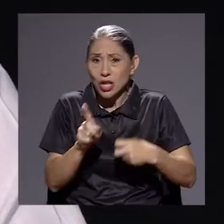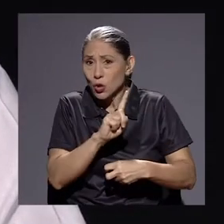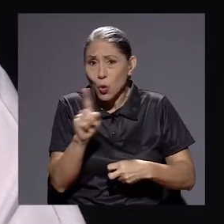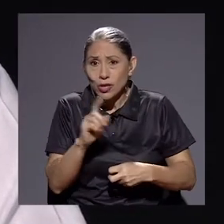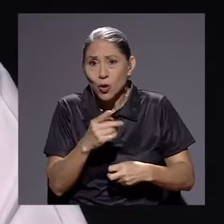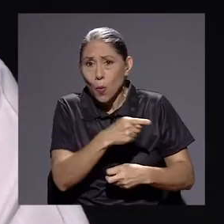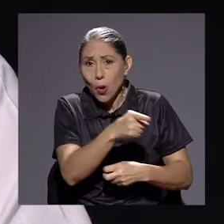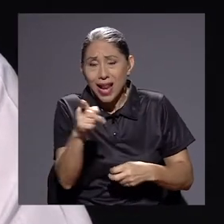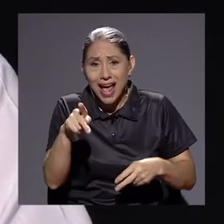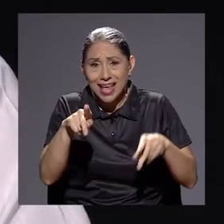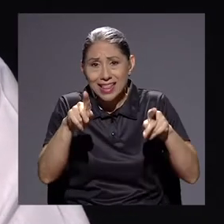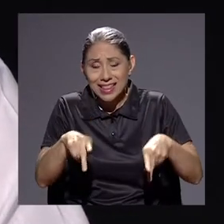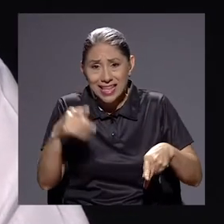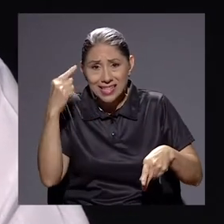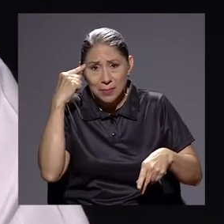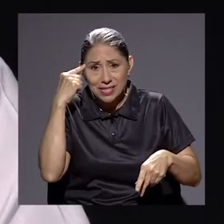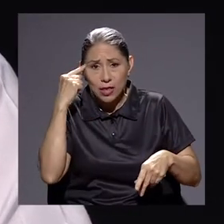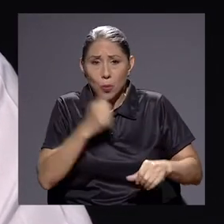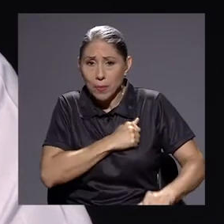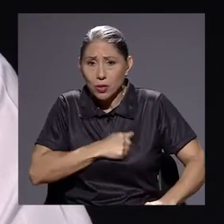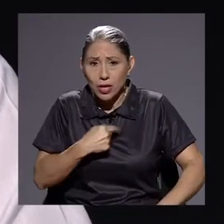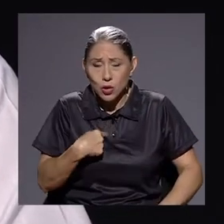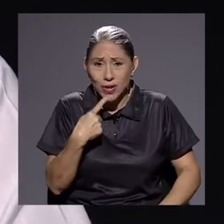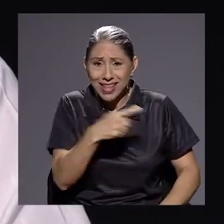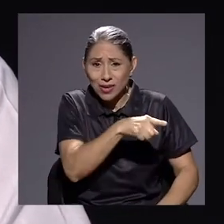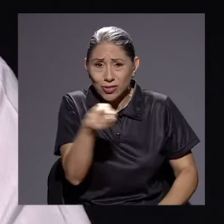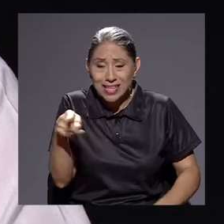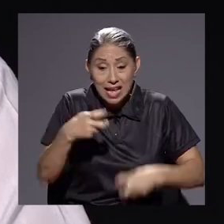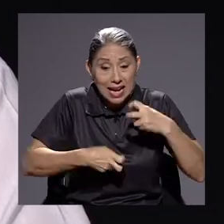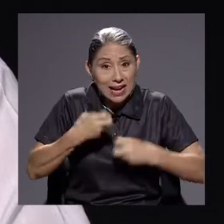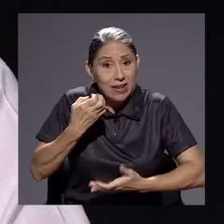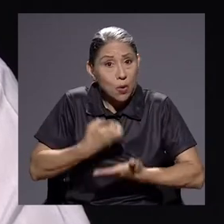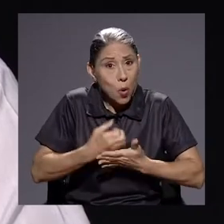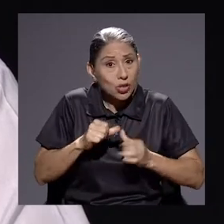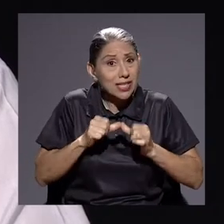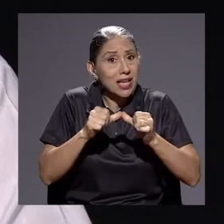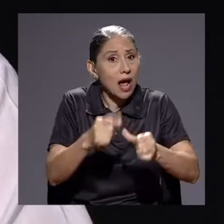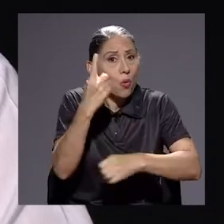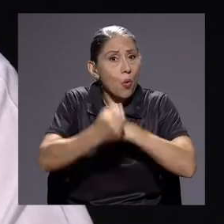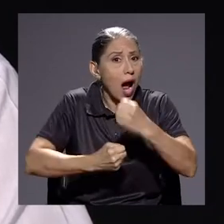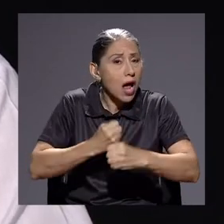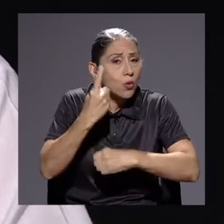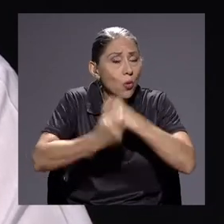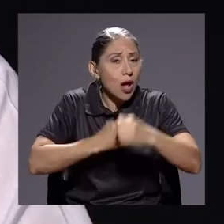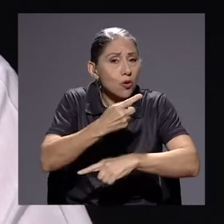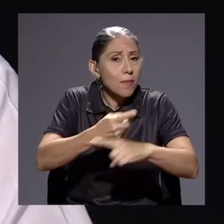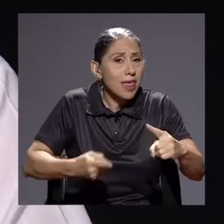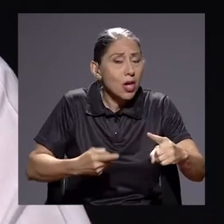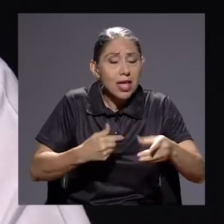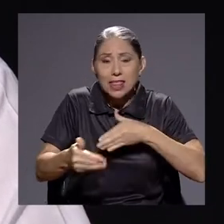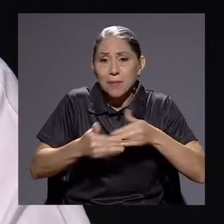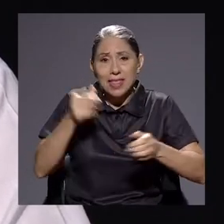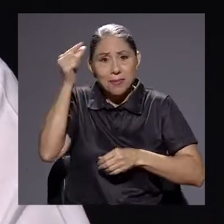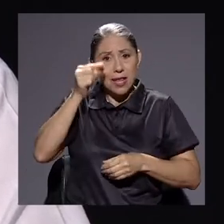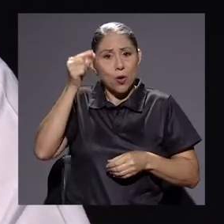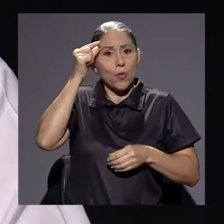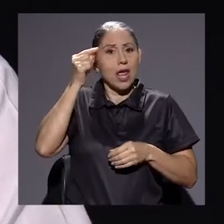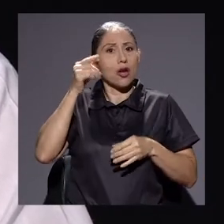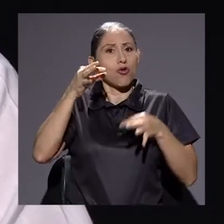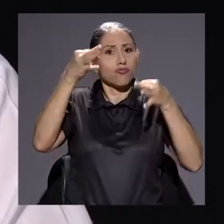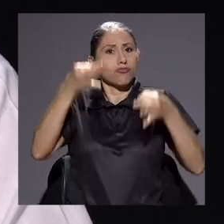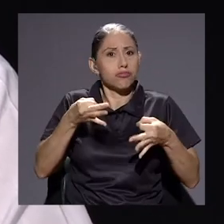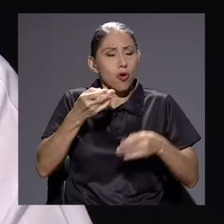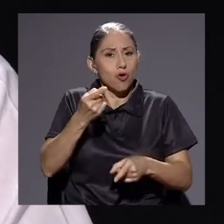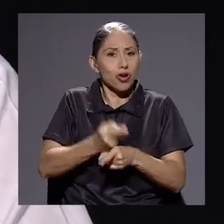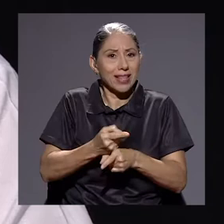distinguidos televidentes. Perdone que les diga, la crisis seguirá un año o año y medio, independientemente de el gobierno haga las medidas correctas.